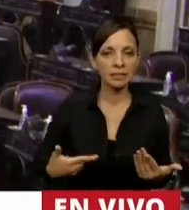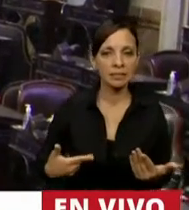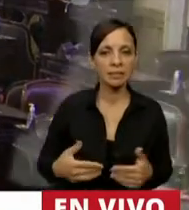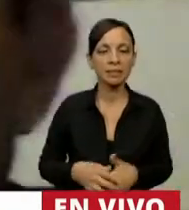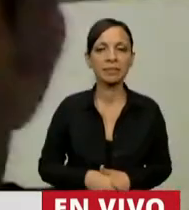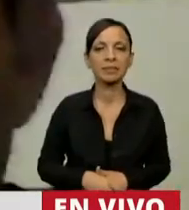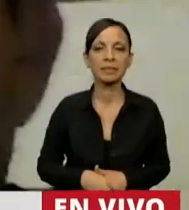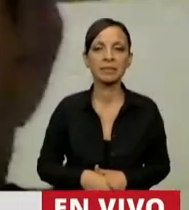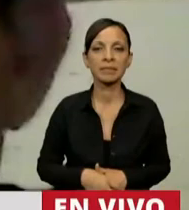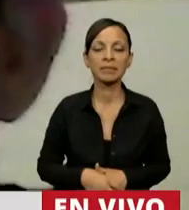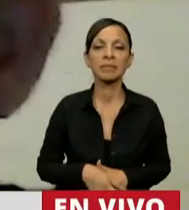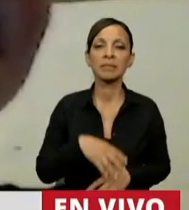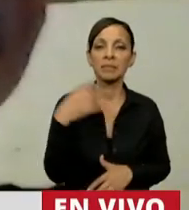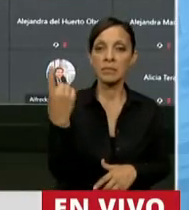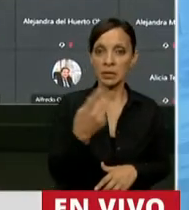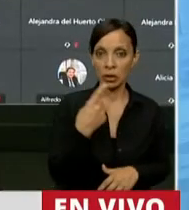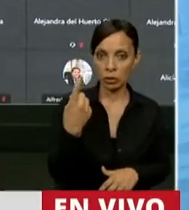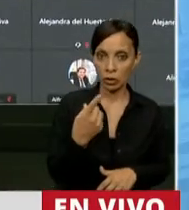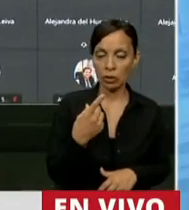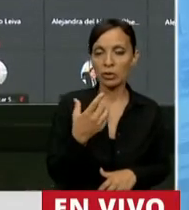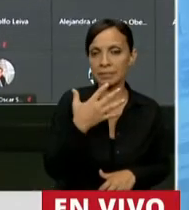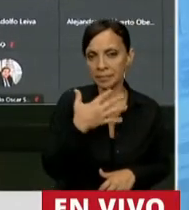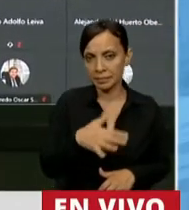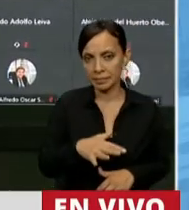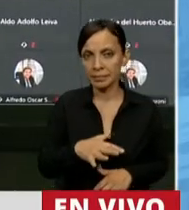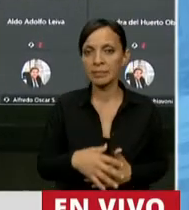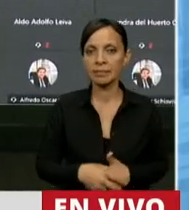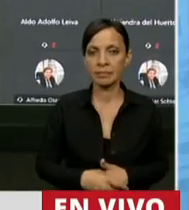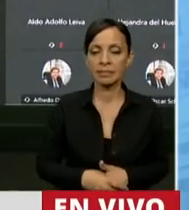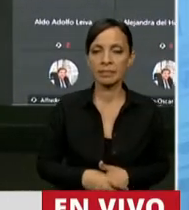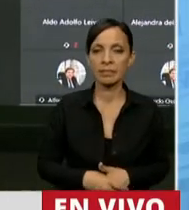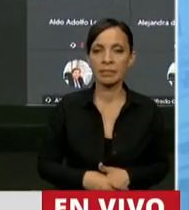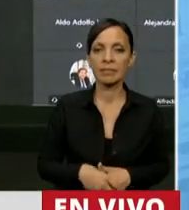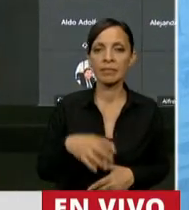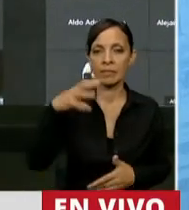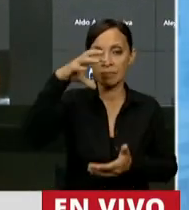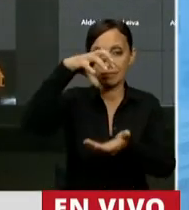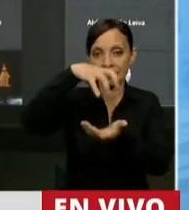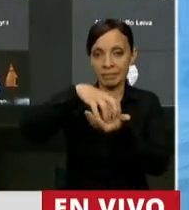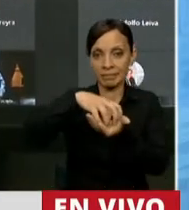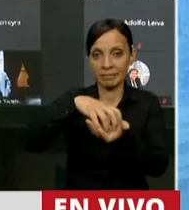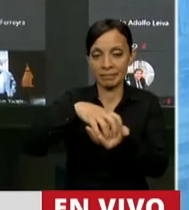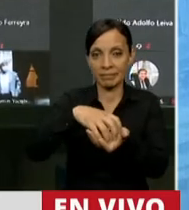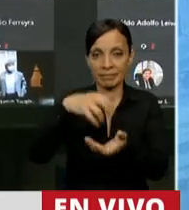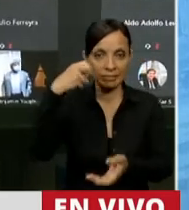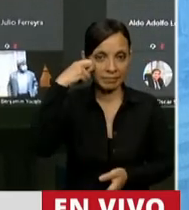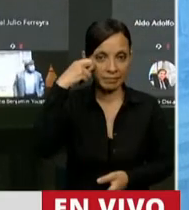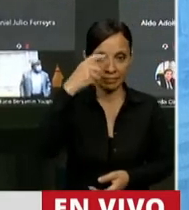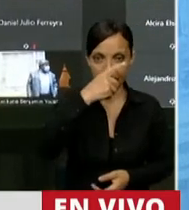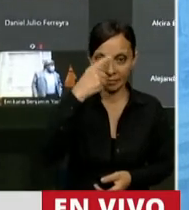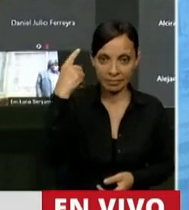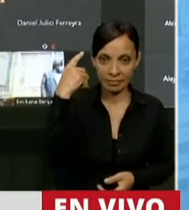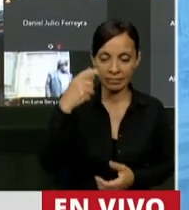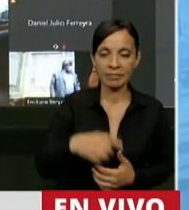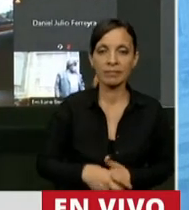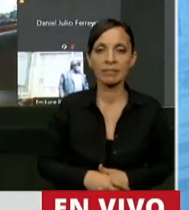Nosotros entendemos que este es el lugar, la sede del Congreso de la Nación, tal como lo